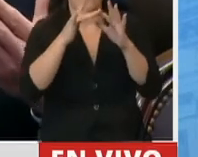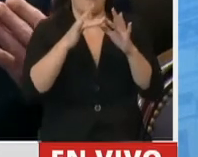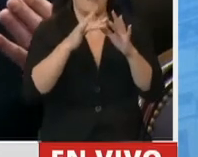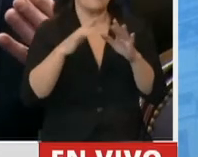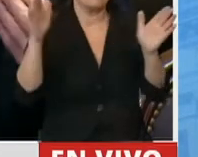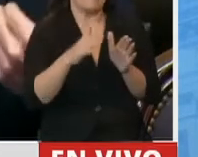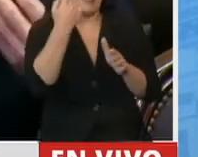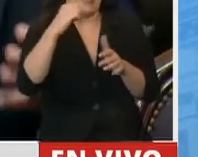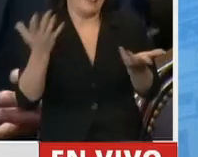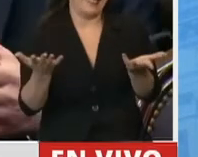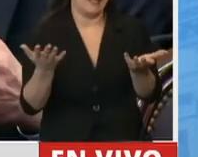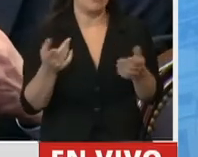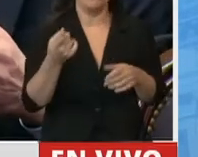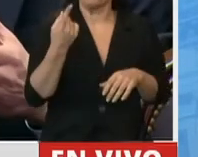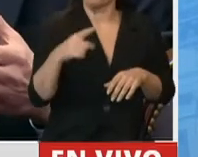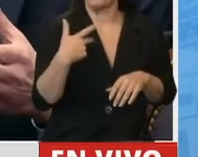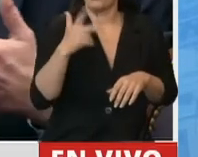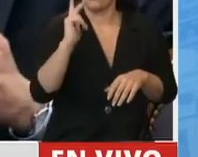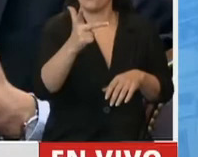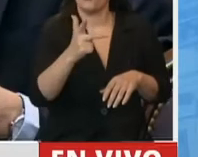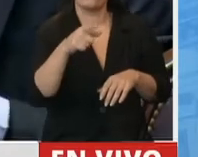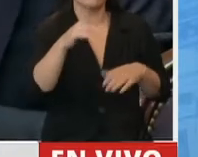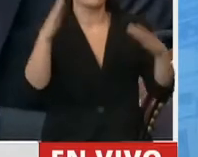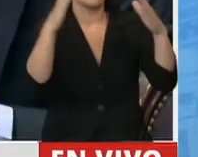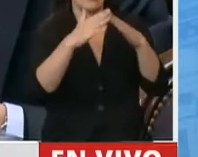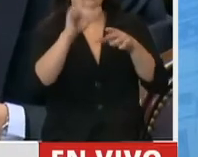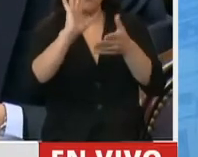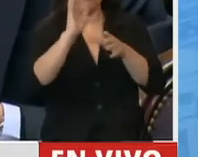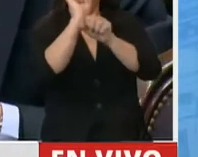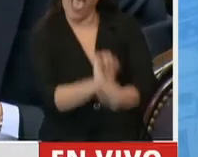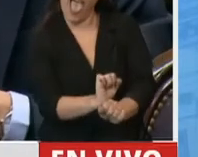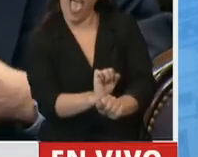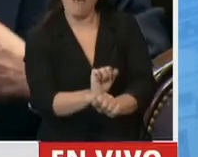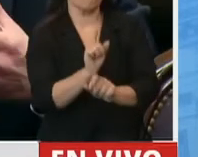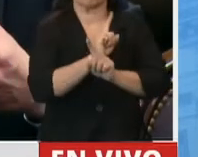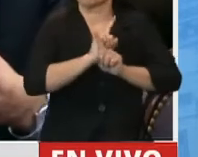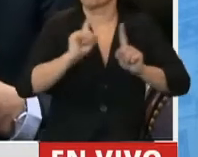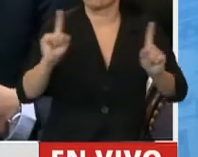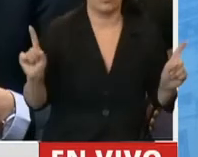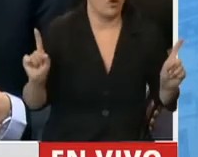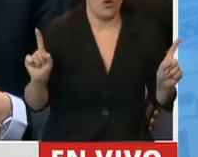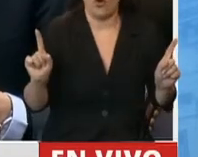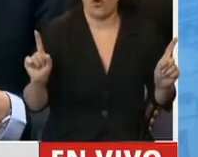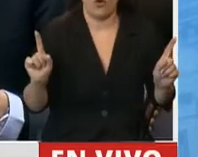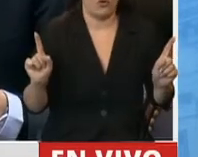implica un encierro en una casa. No implica